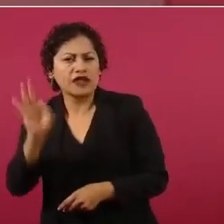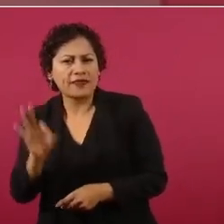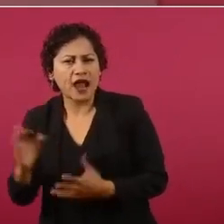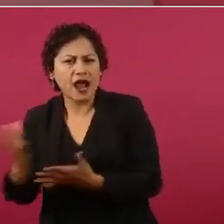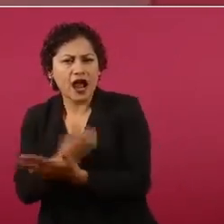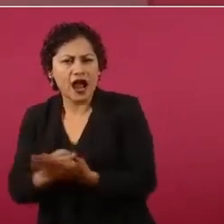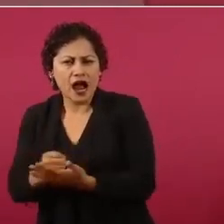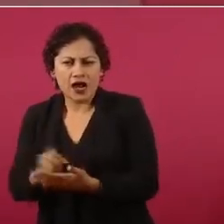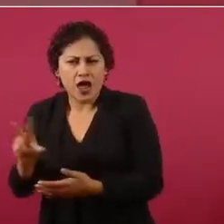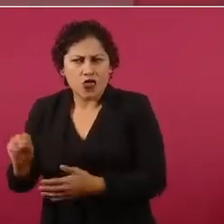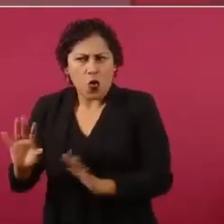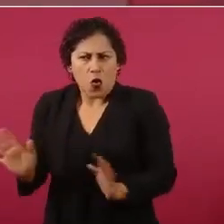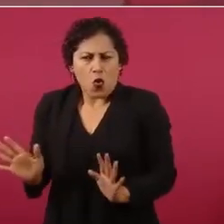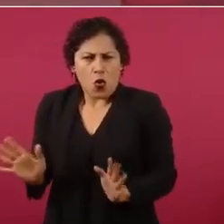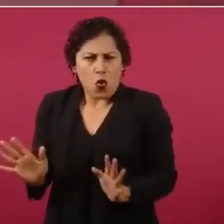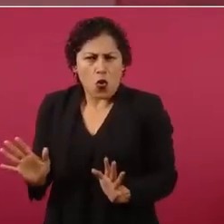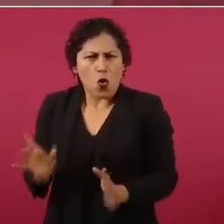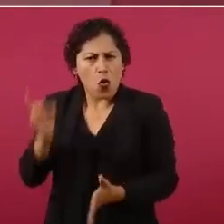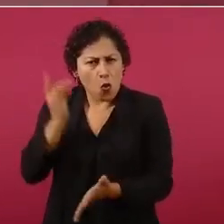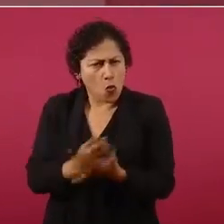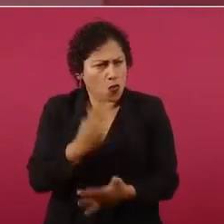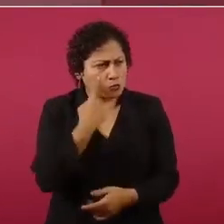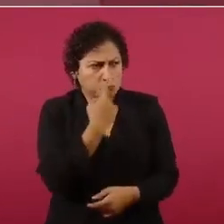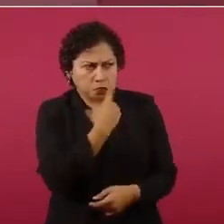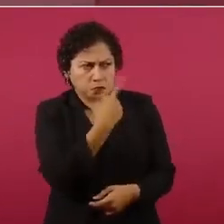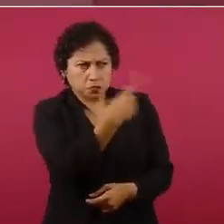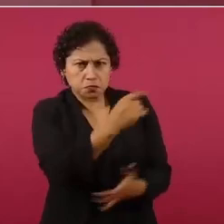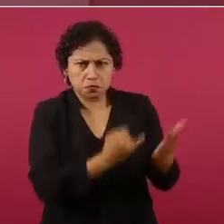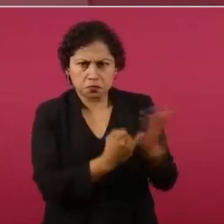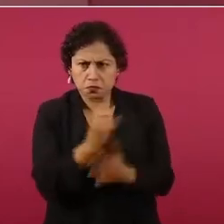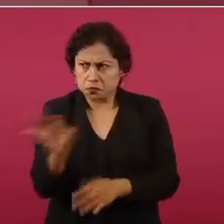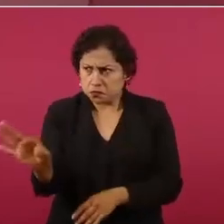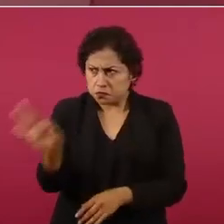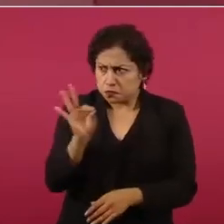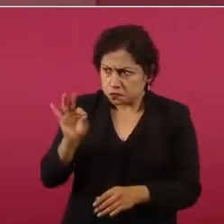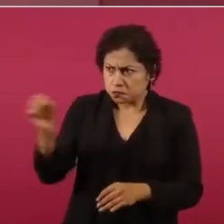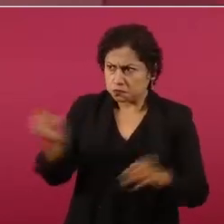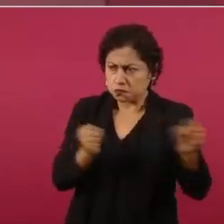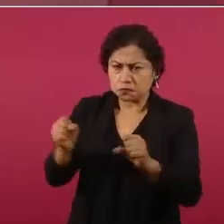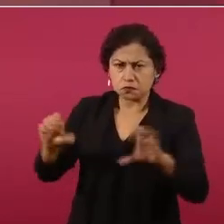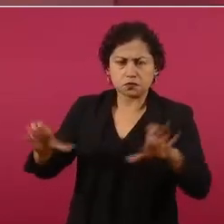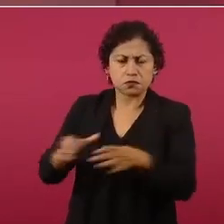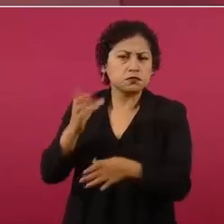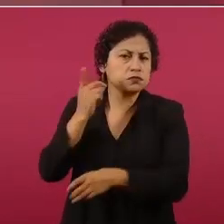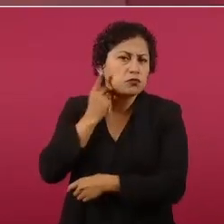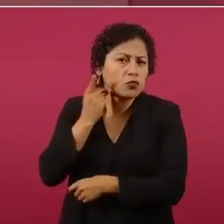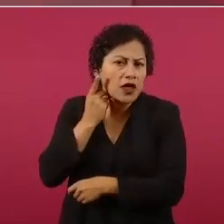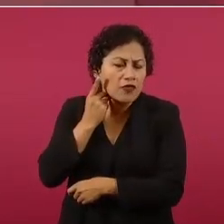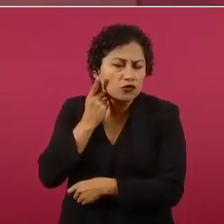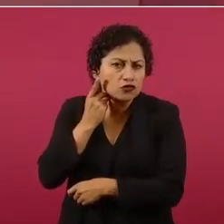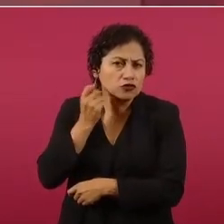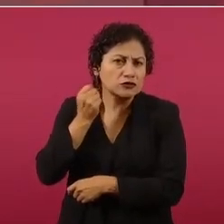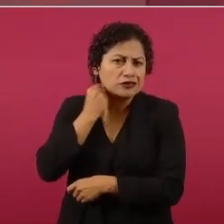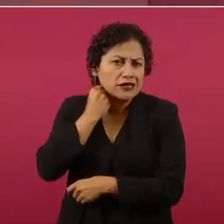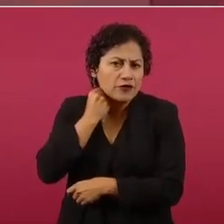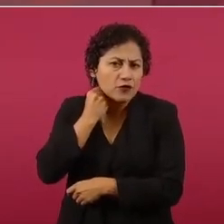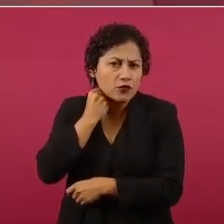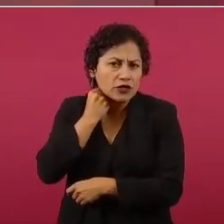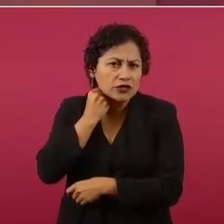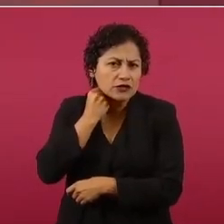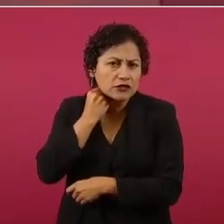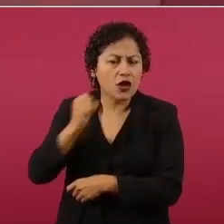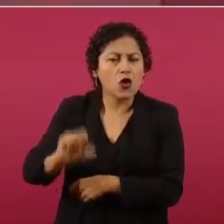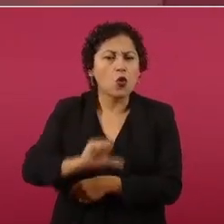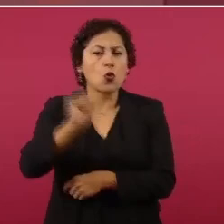diputados de lista que suelen ser los